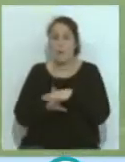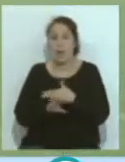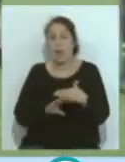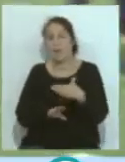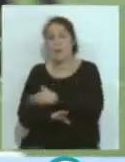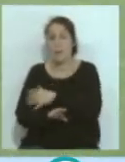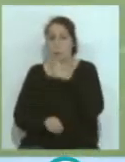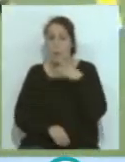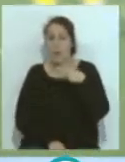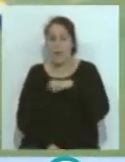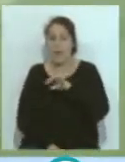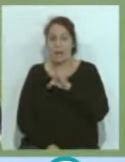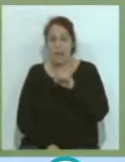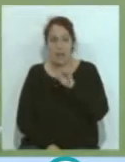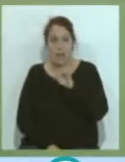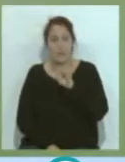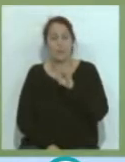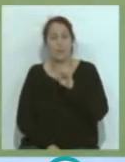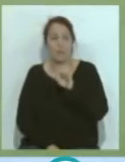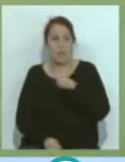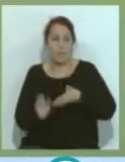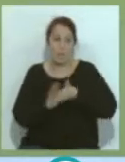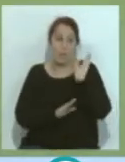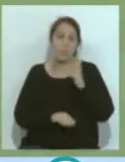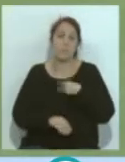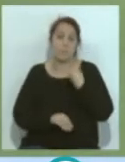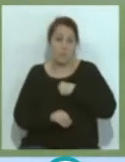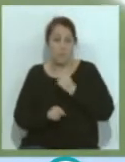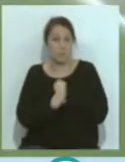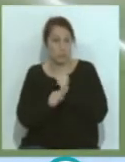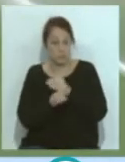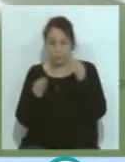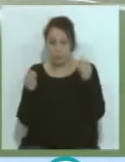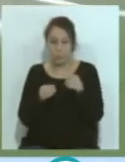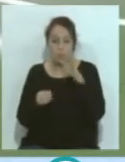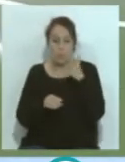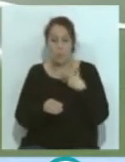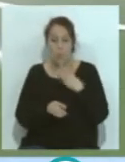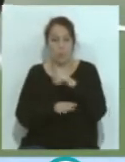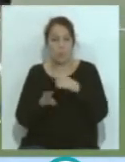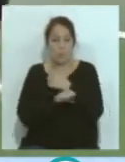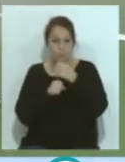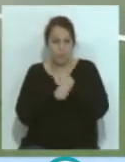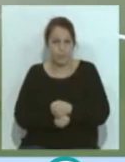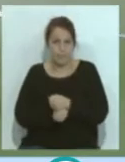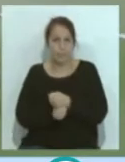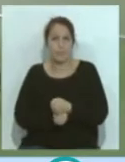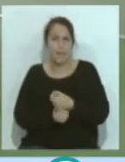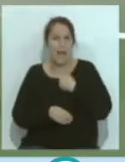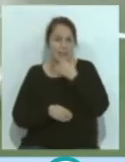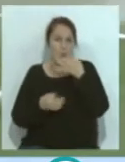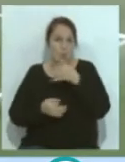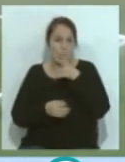y es la tarea que tiene ahora Cervera con sus jugadores, tiene encarrilada la permanencia con el gran trabajo que ha desarrollado durante toda la